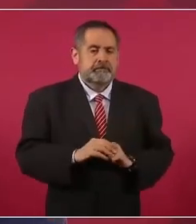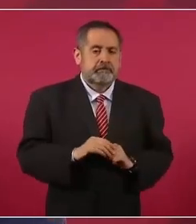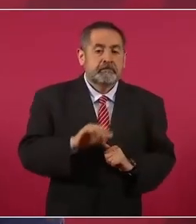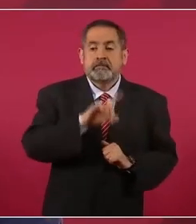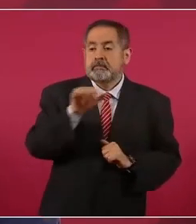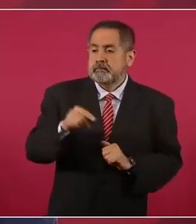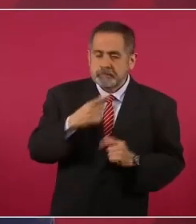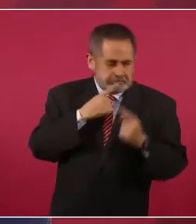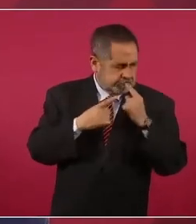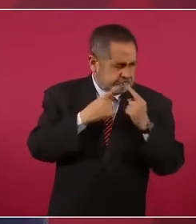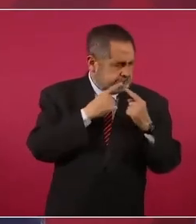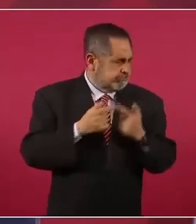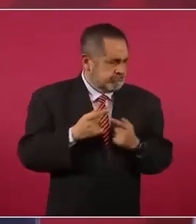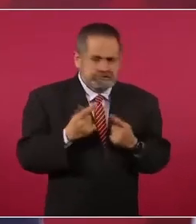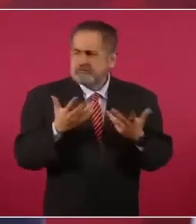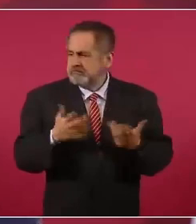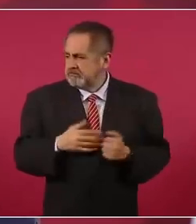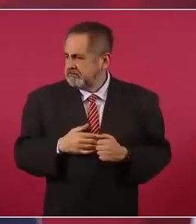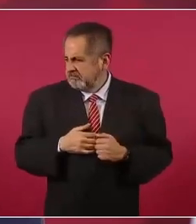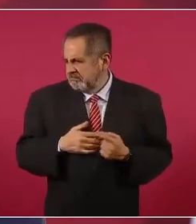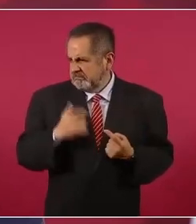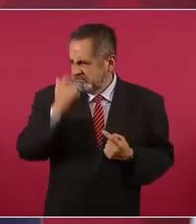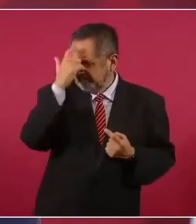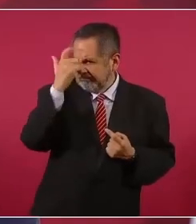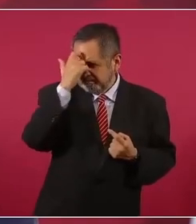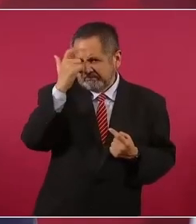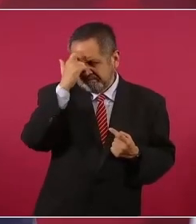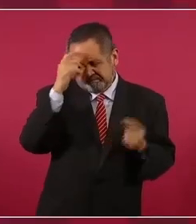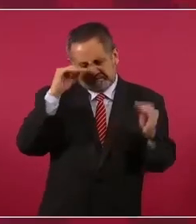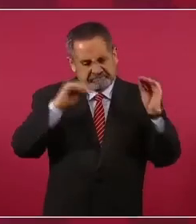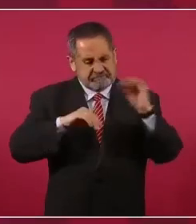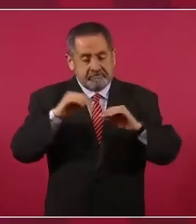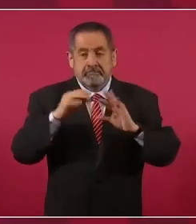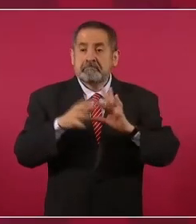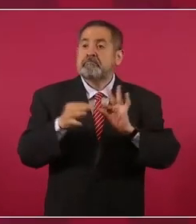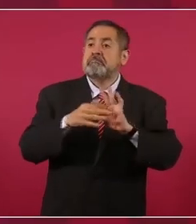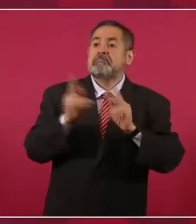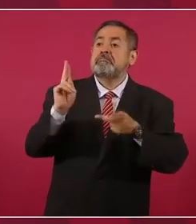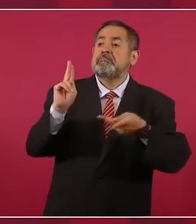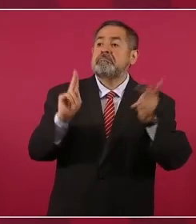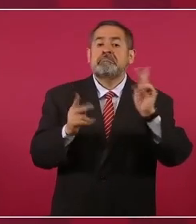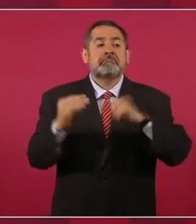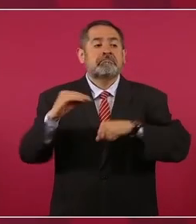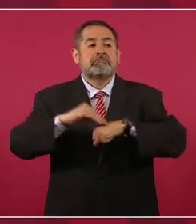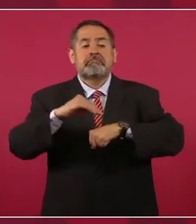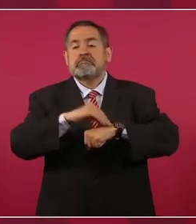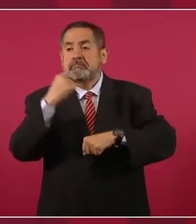de inventar los hechos,